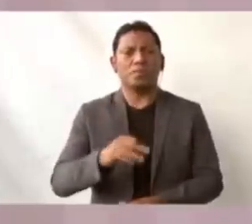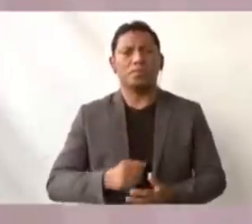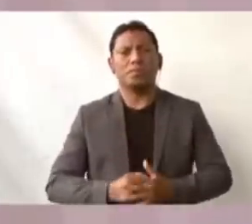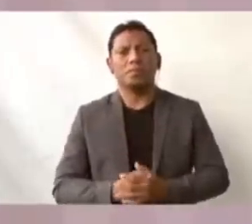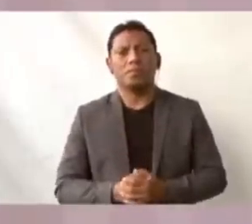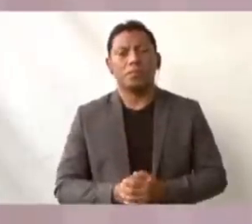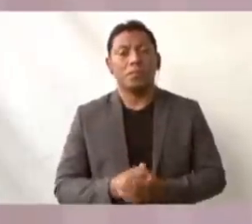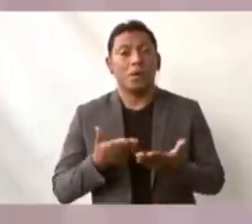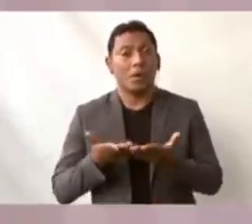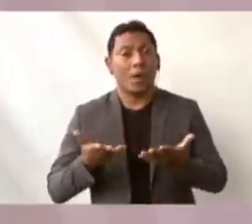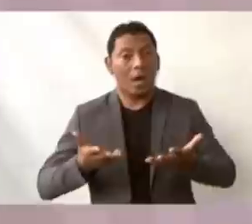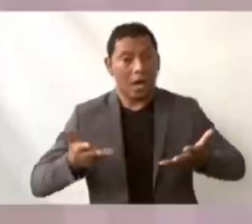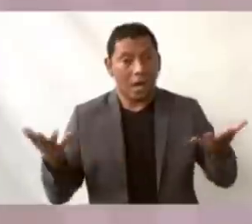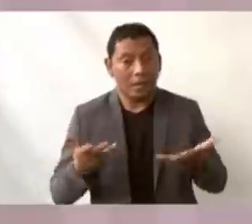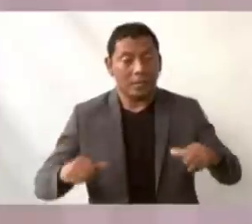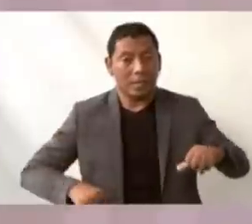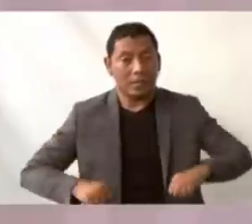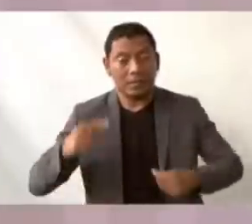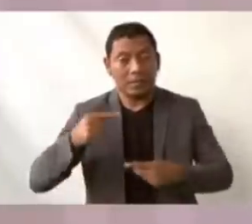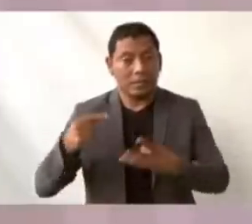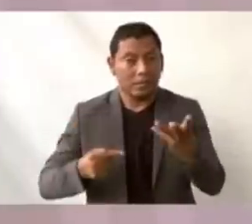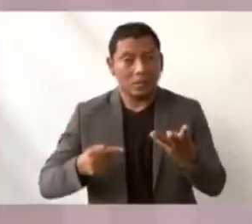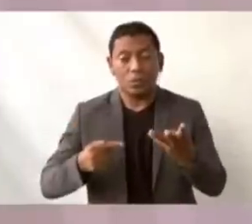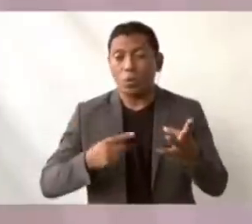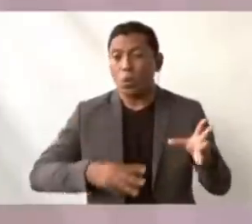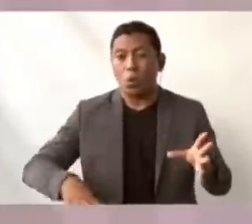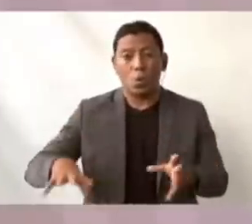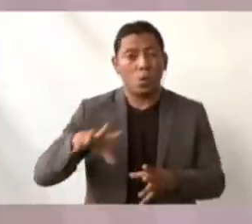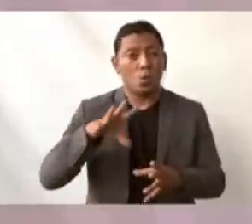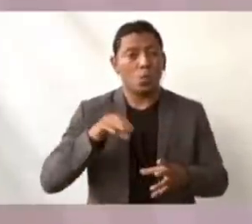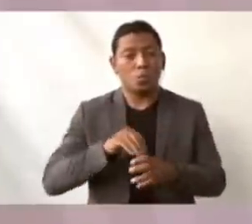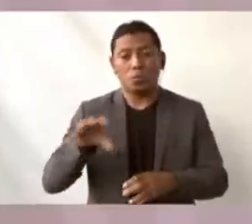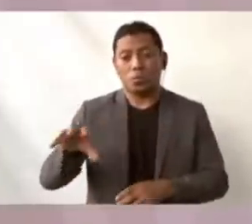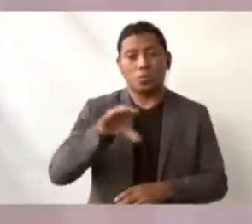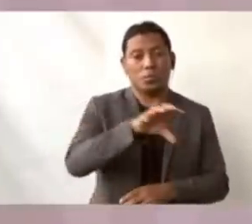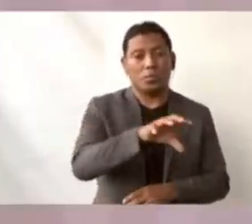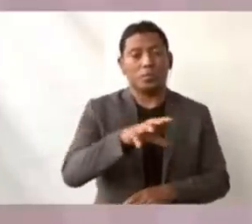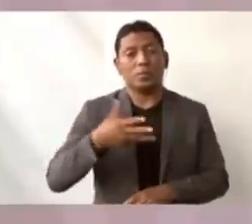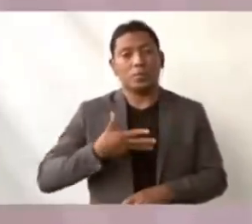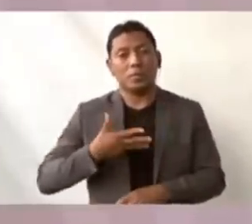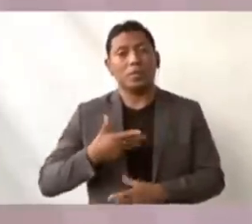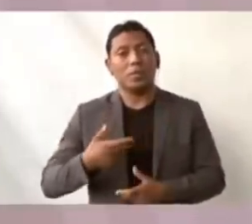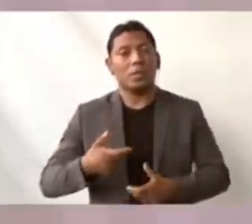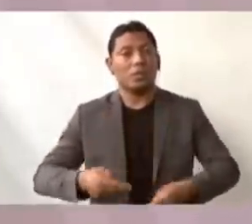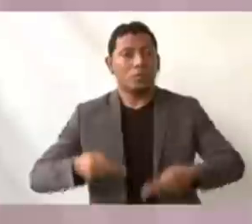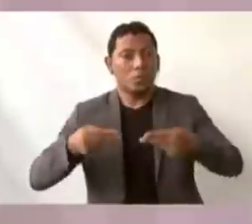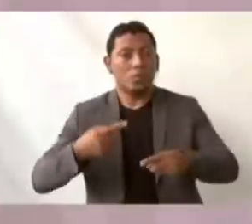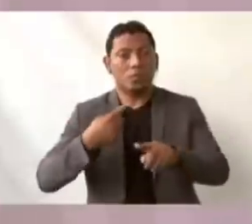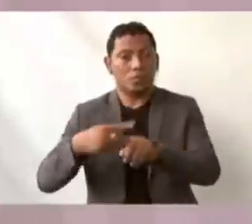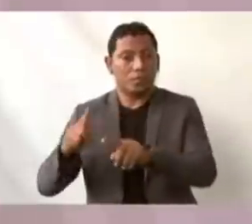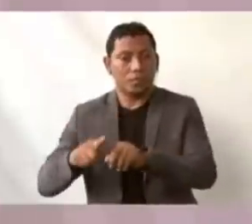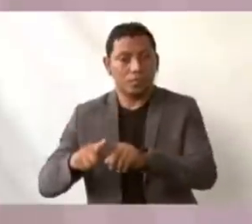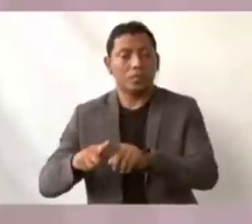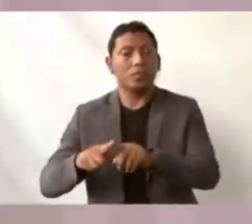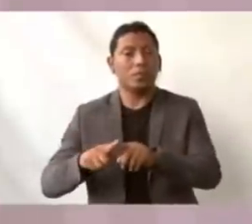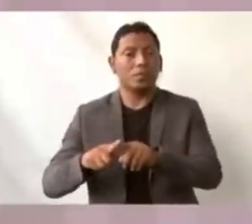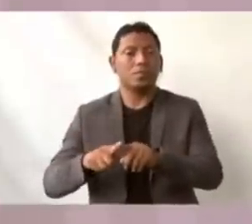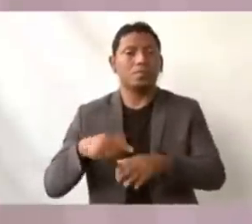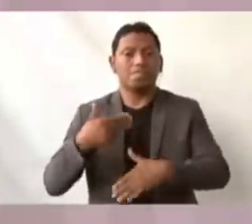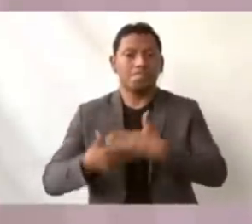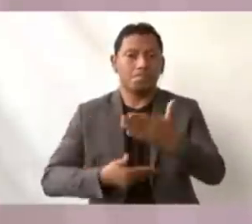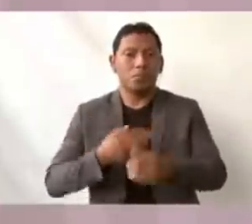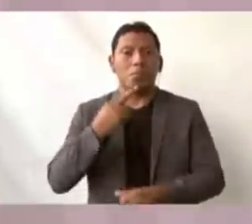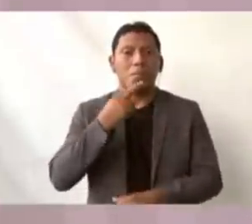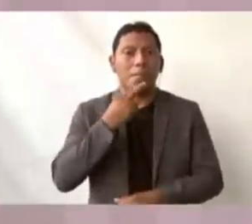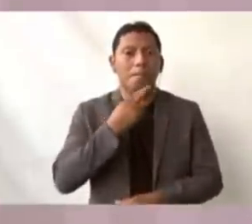Tomar acción en todos los sectores de la economía y pasar a